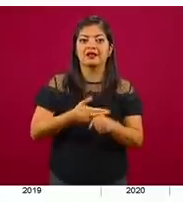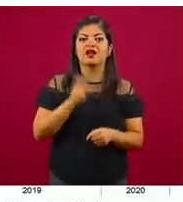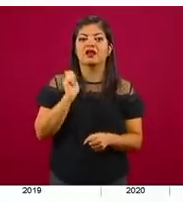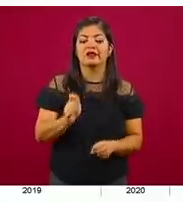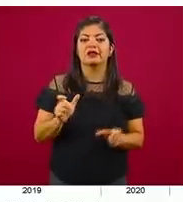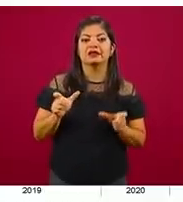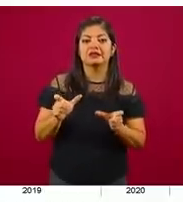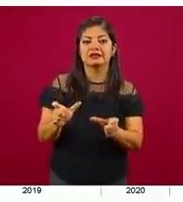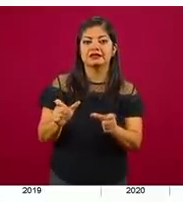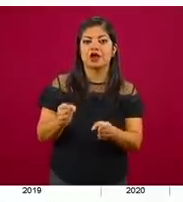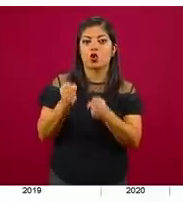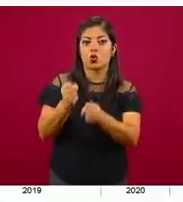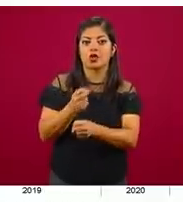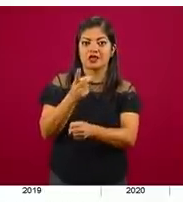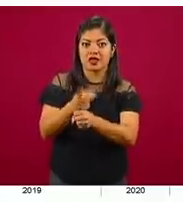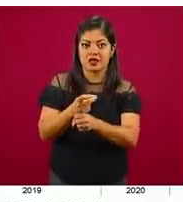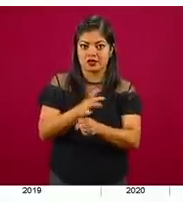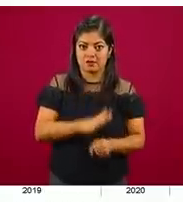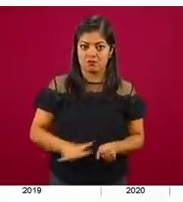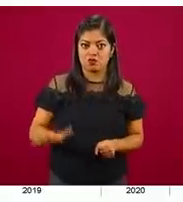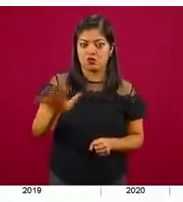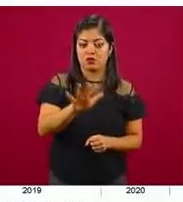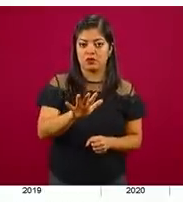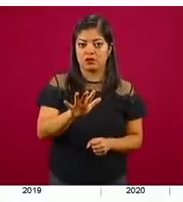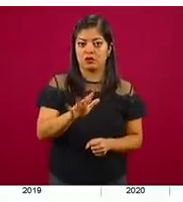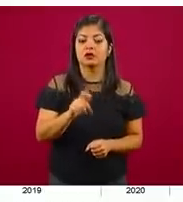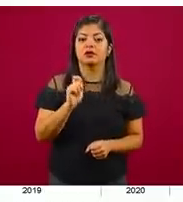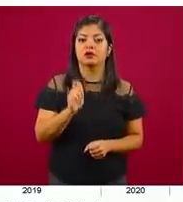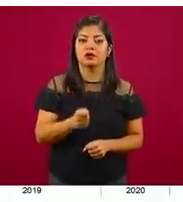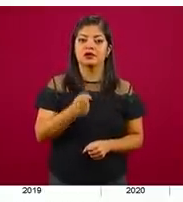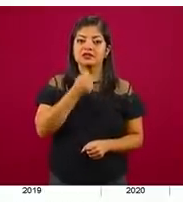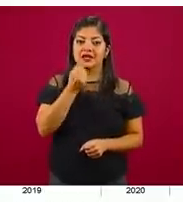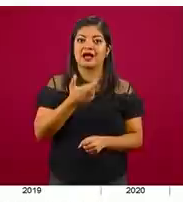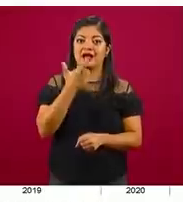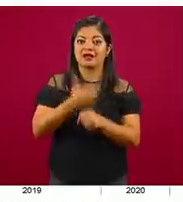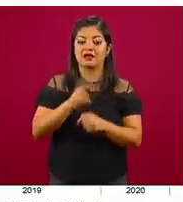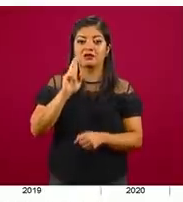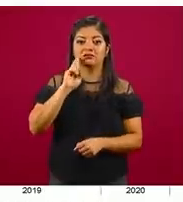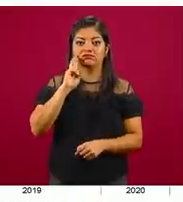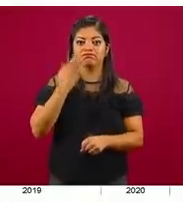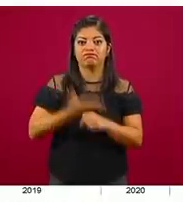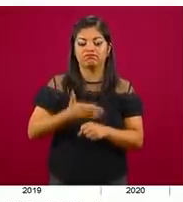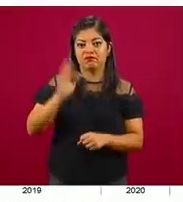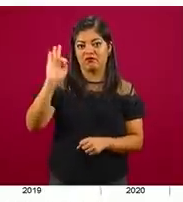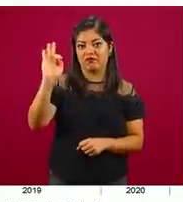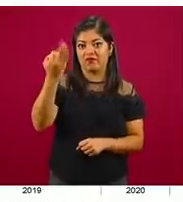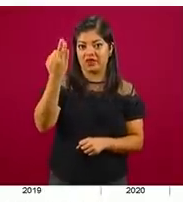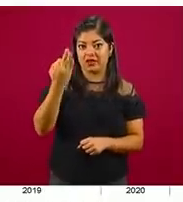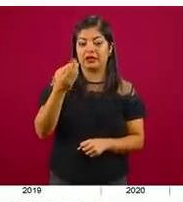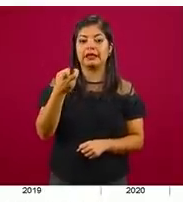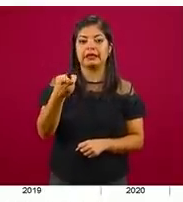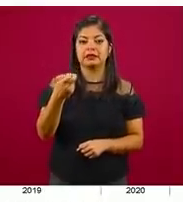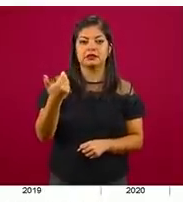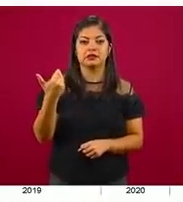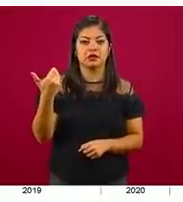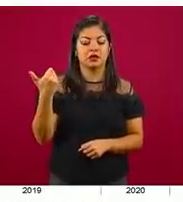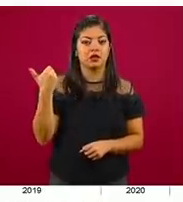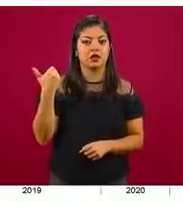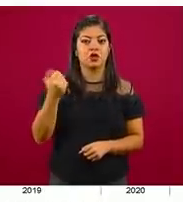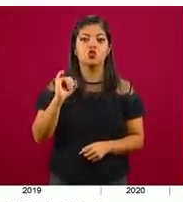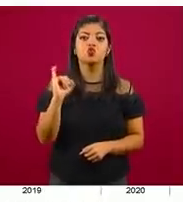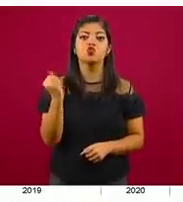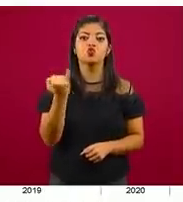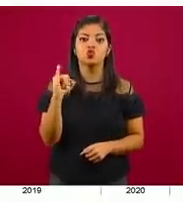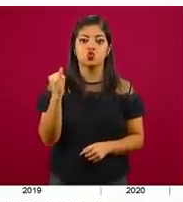Seguridad Pública, del Secretariado Ejecutivo. Aquí están los datos del mes de junio.